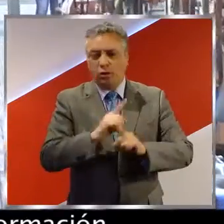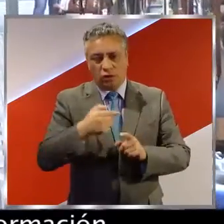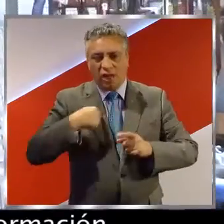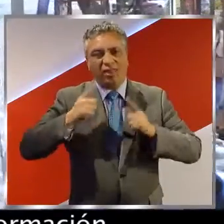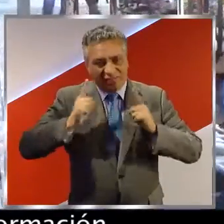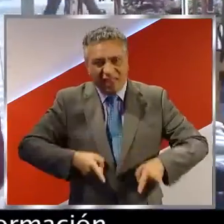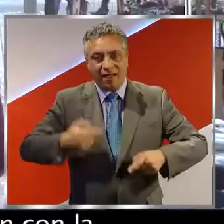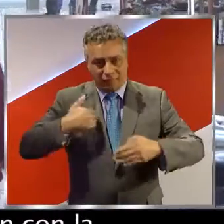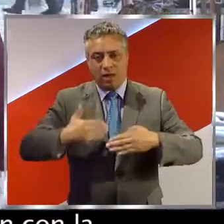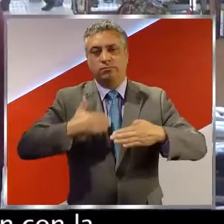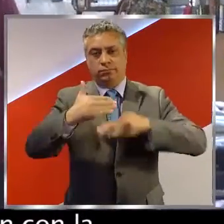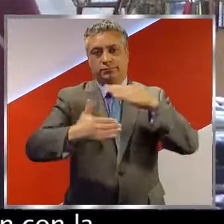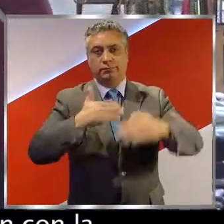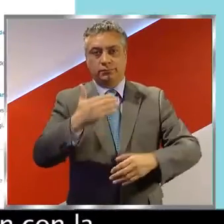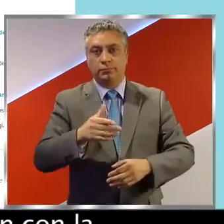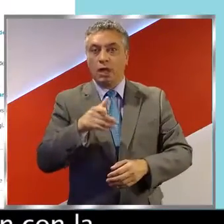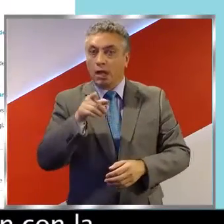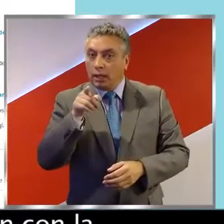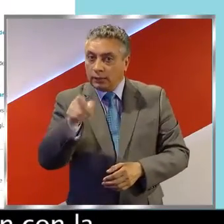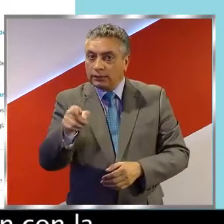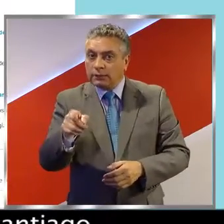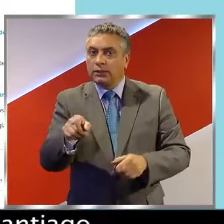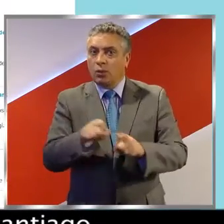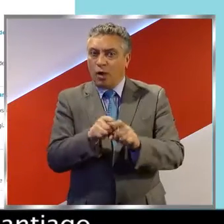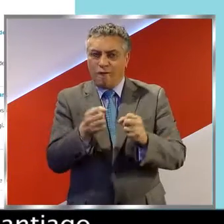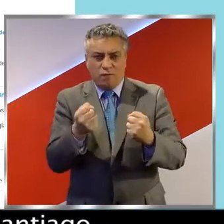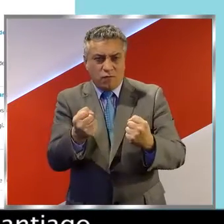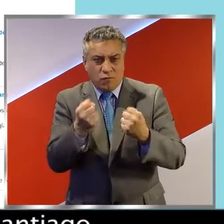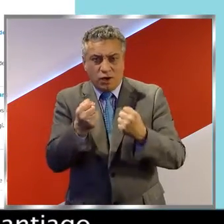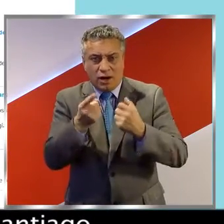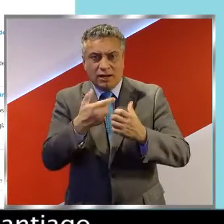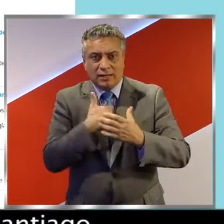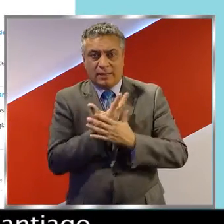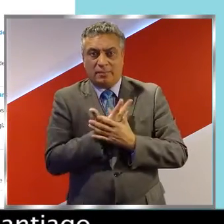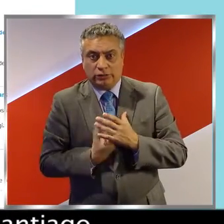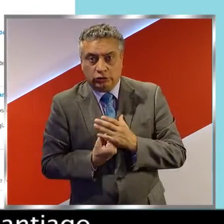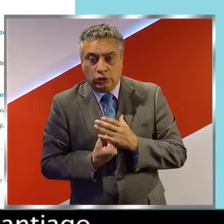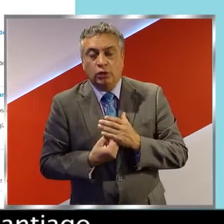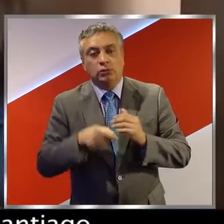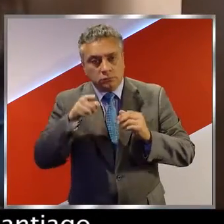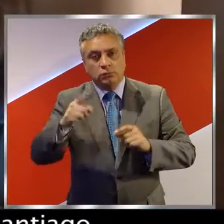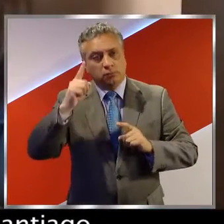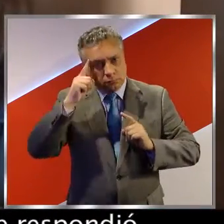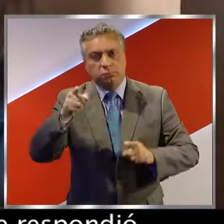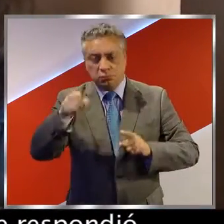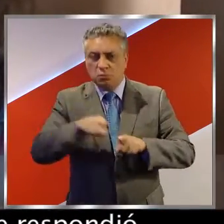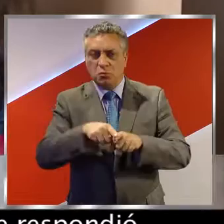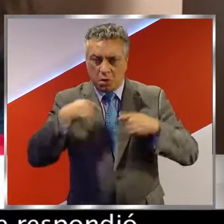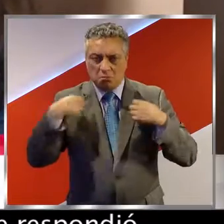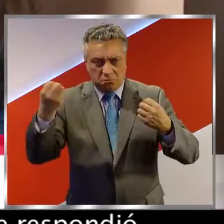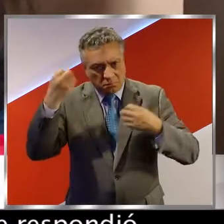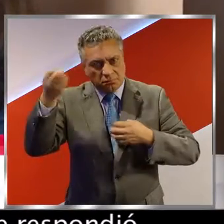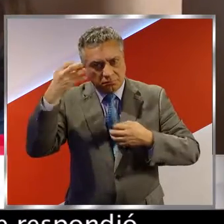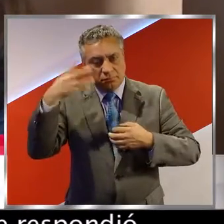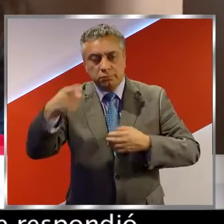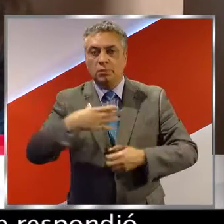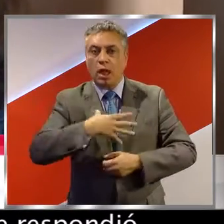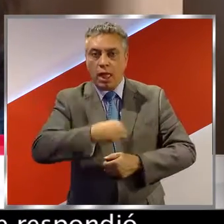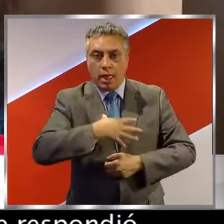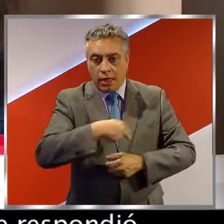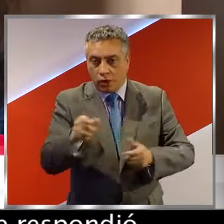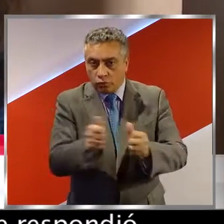hijos buscaron información en internet y se contactaron con la Fundación Fundalurb en Santiago. Fundalurb fue la